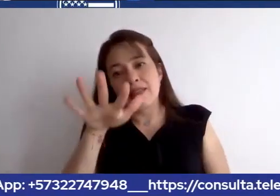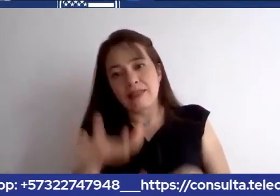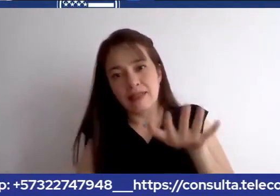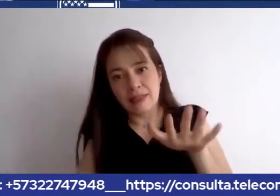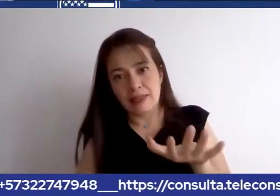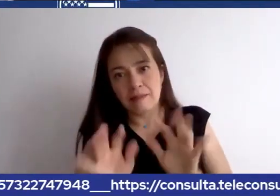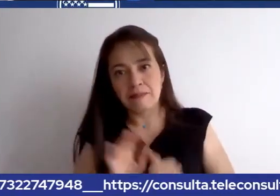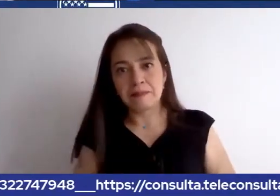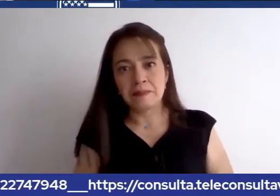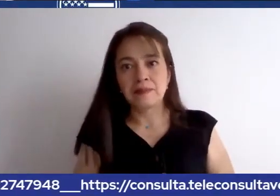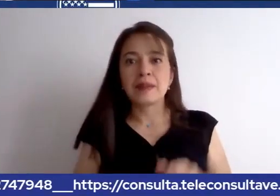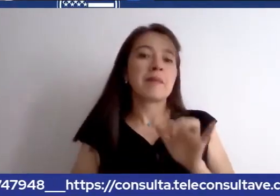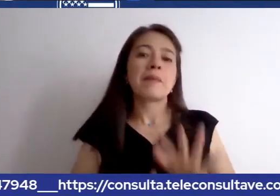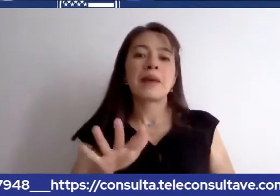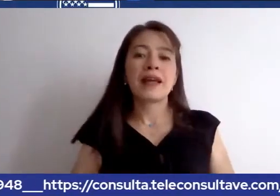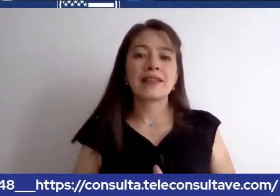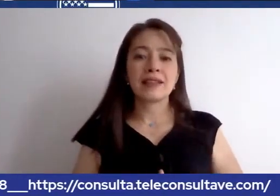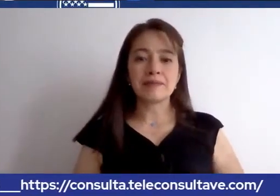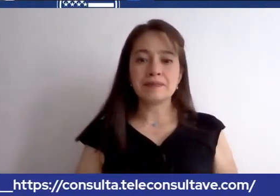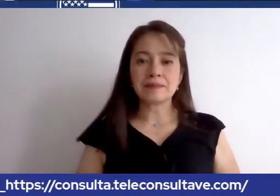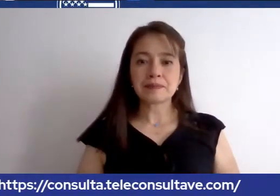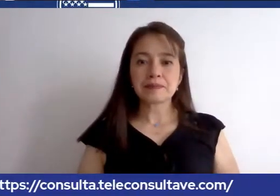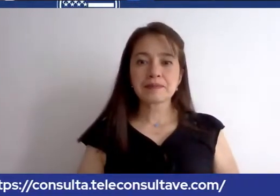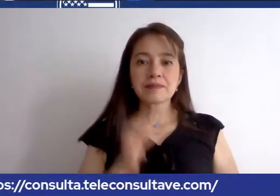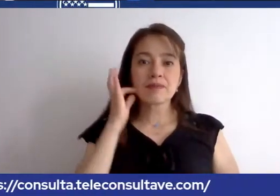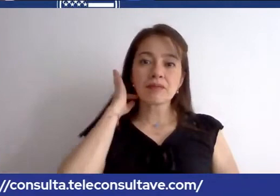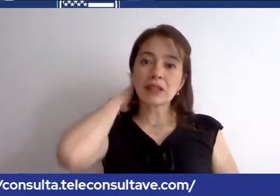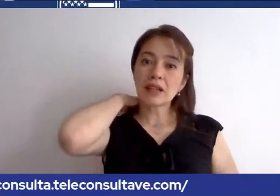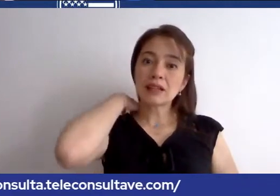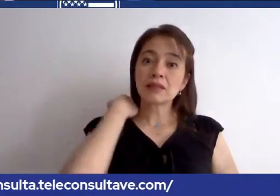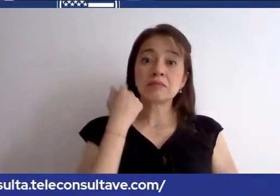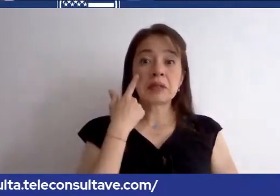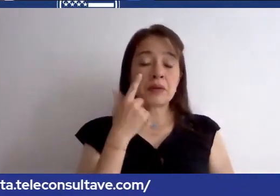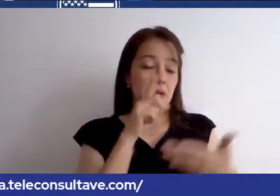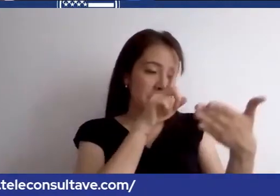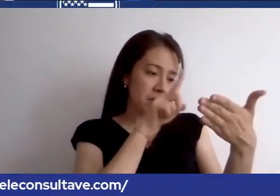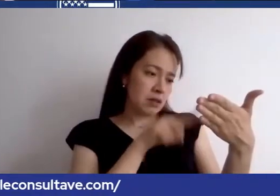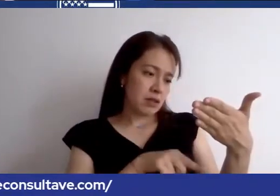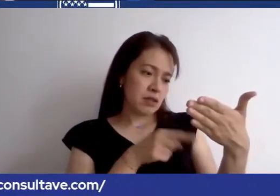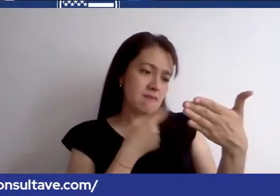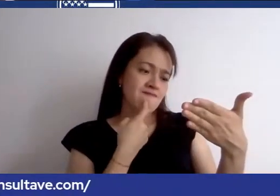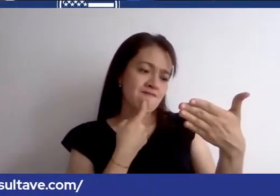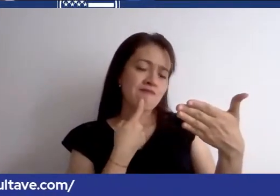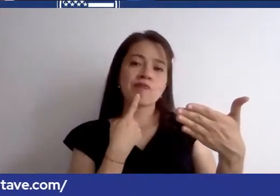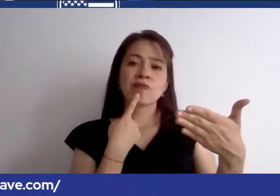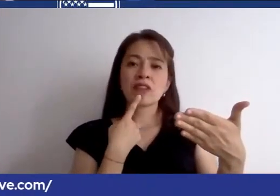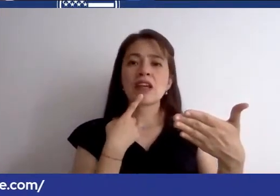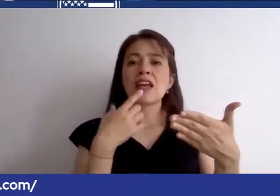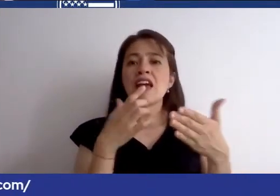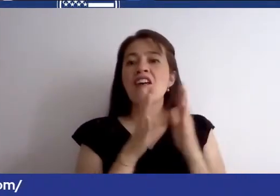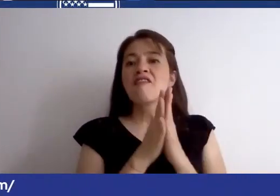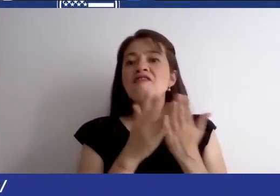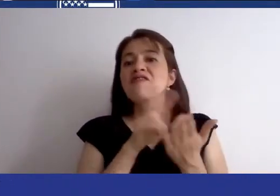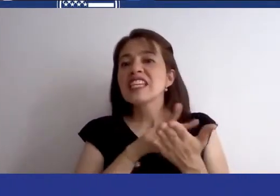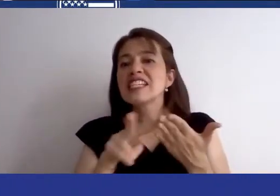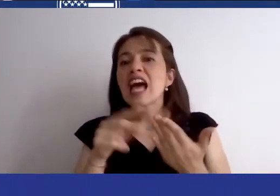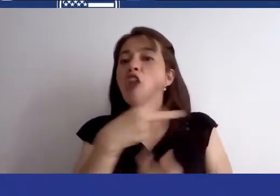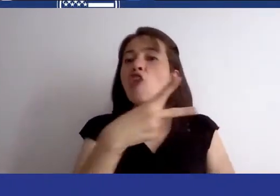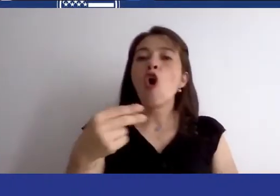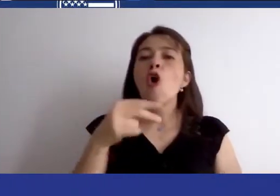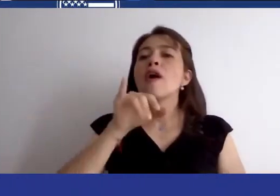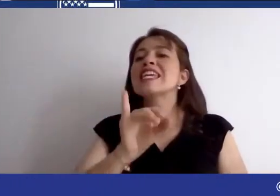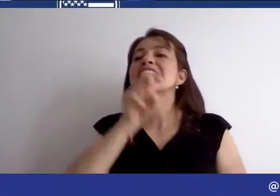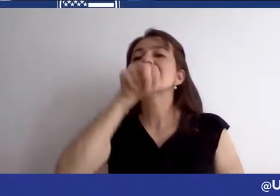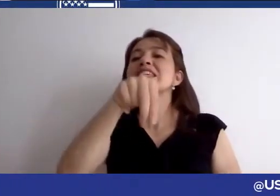este caso la pregunta es sobre visas de no inmigrante en este